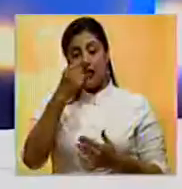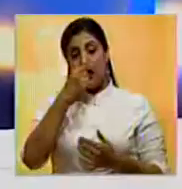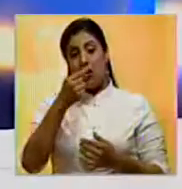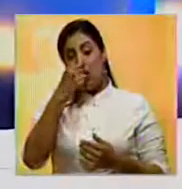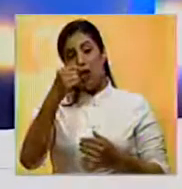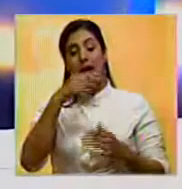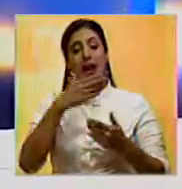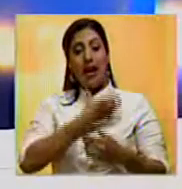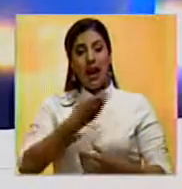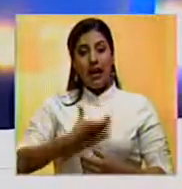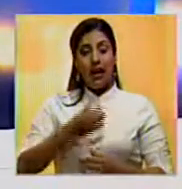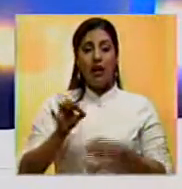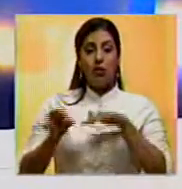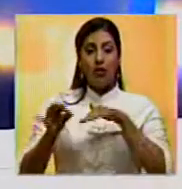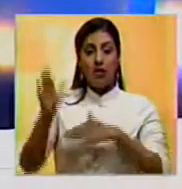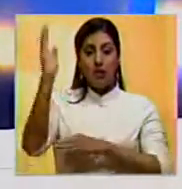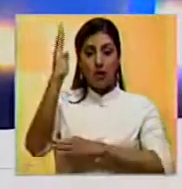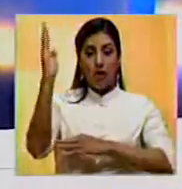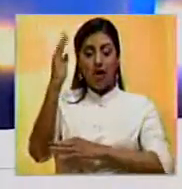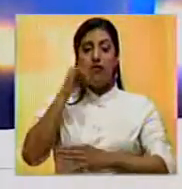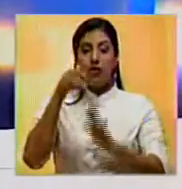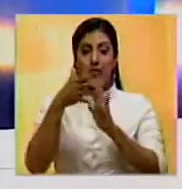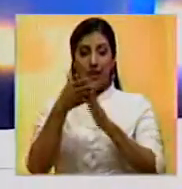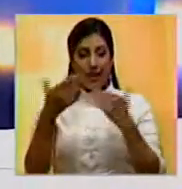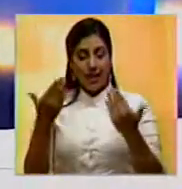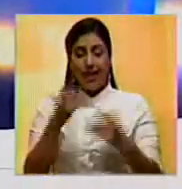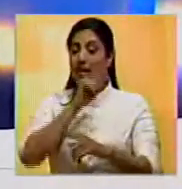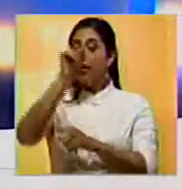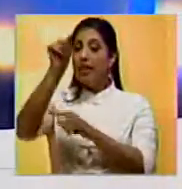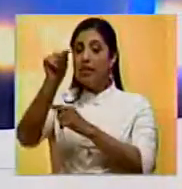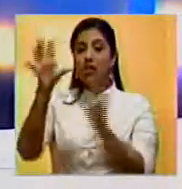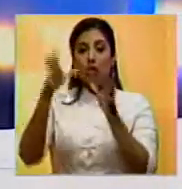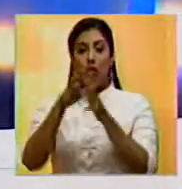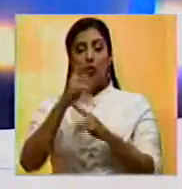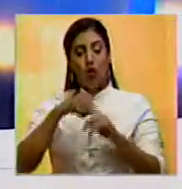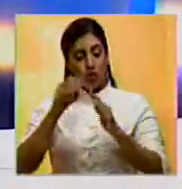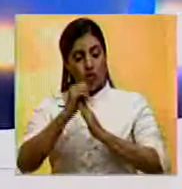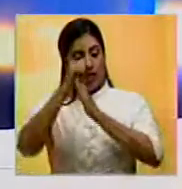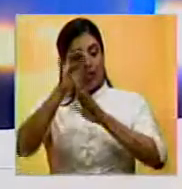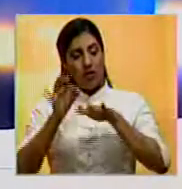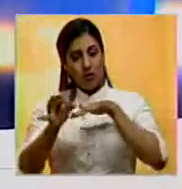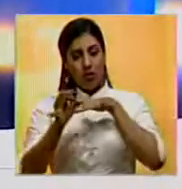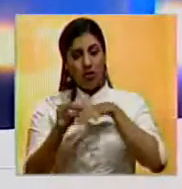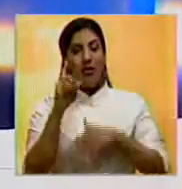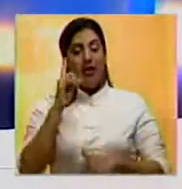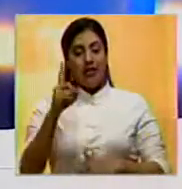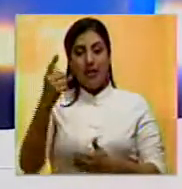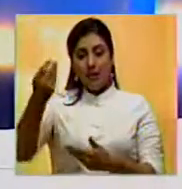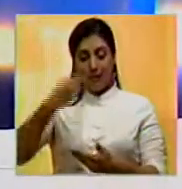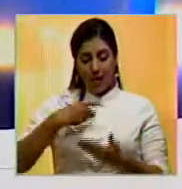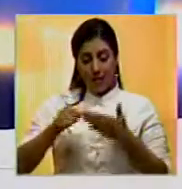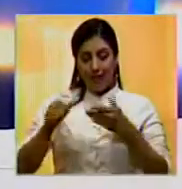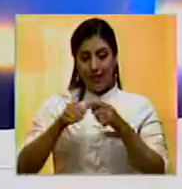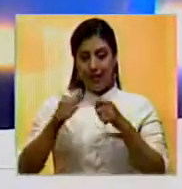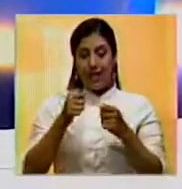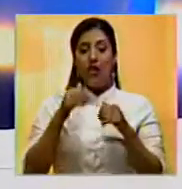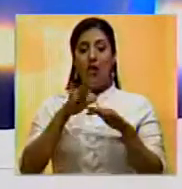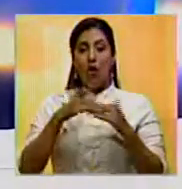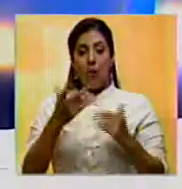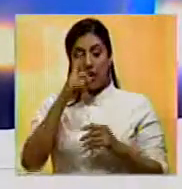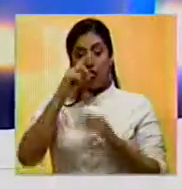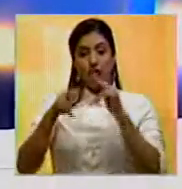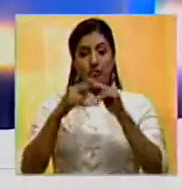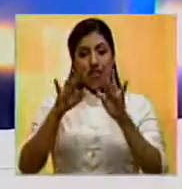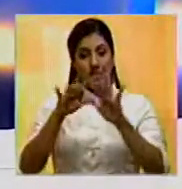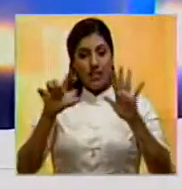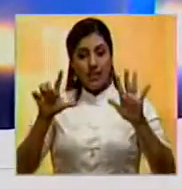El alcalde de municipio de Ibarren en el estado de Olara, Alfredo Ramos, exigió en nombre de otros líderes municipales el envío de los recursos correspondientes al año